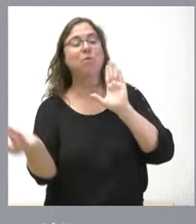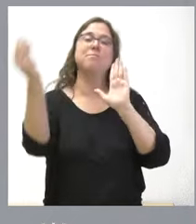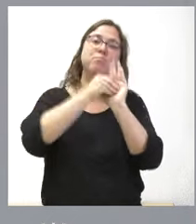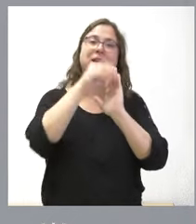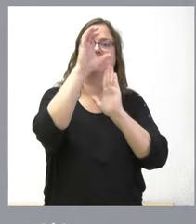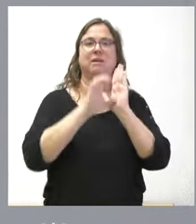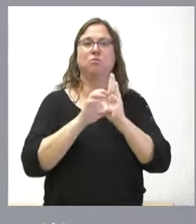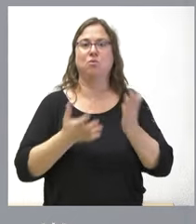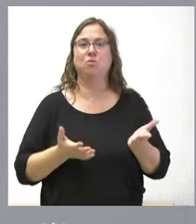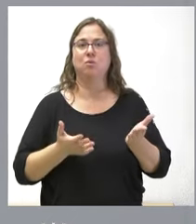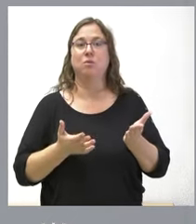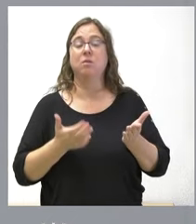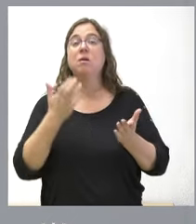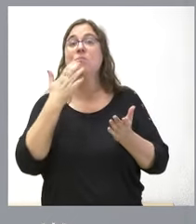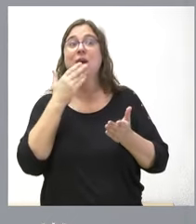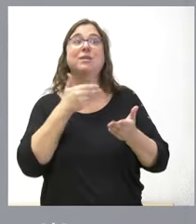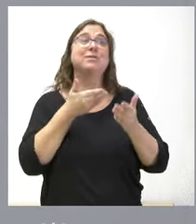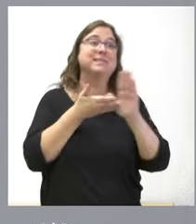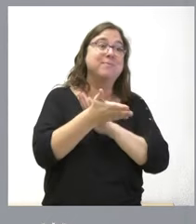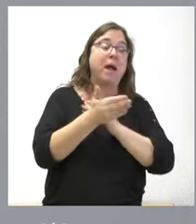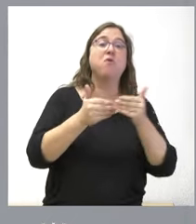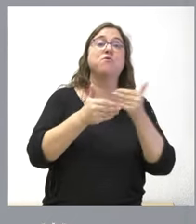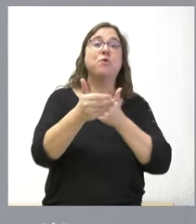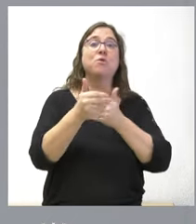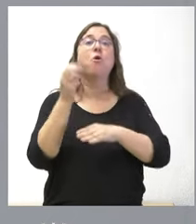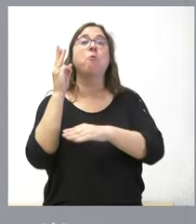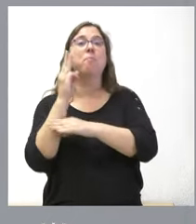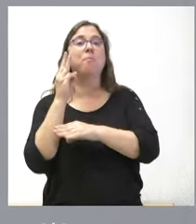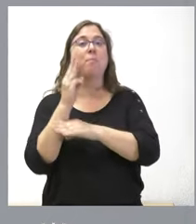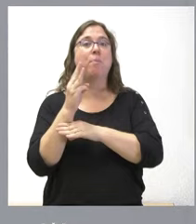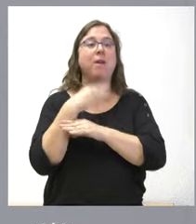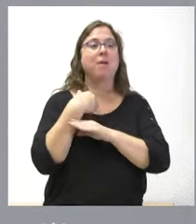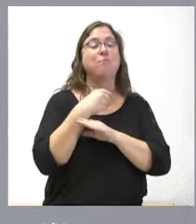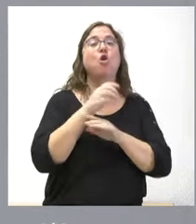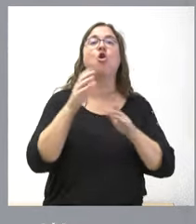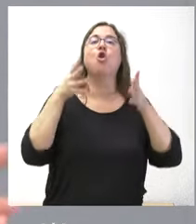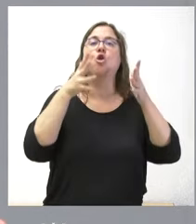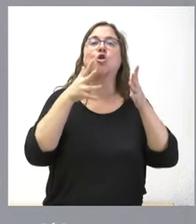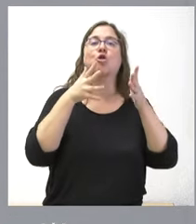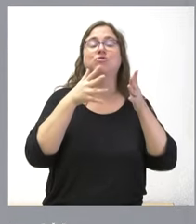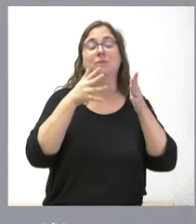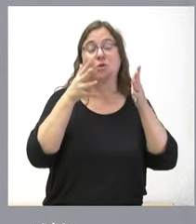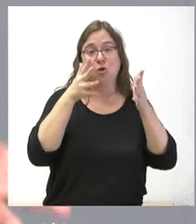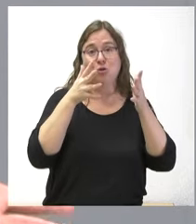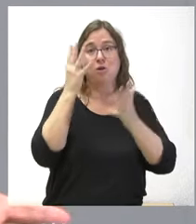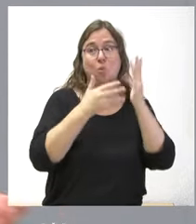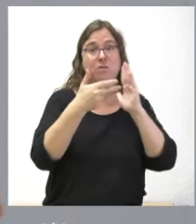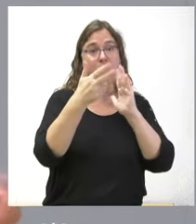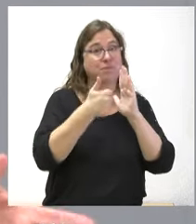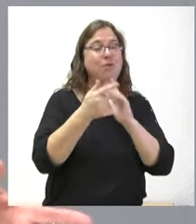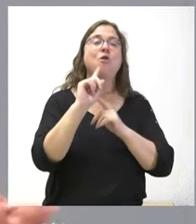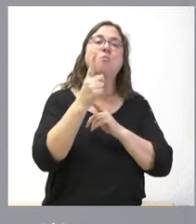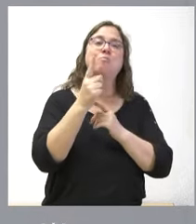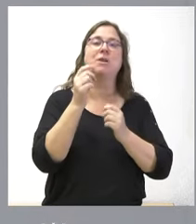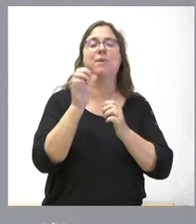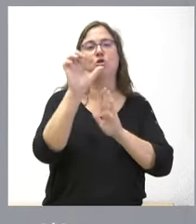significa? que mañana no puede haber un parlamento que aisladamente elimine ese Consejo de Cuentas sin cambiar el estatuto es muy importante lo